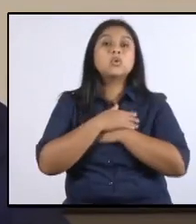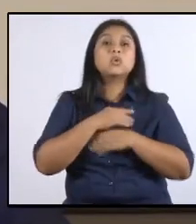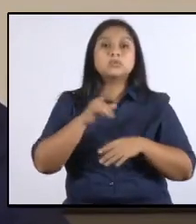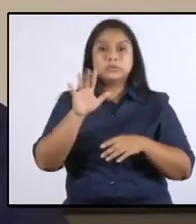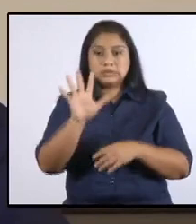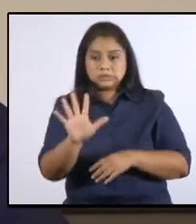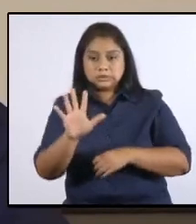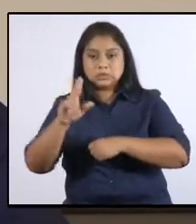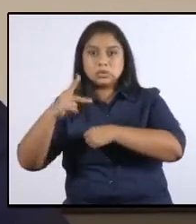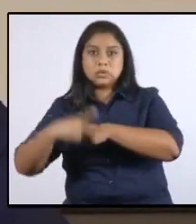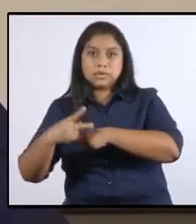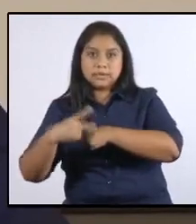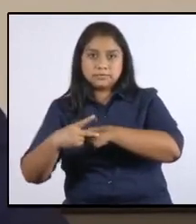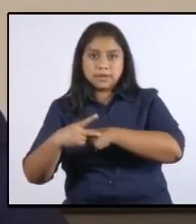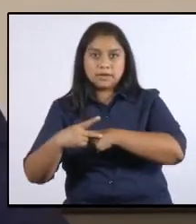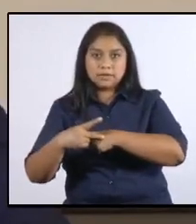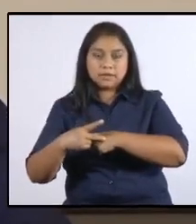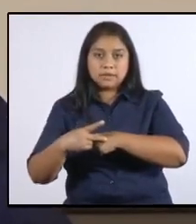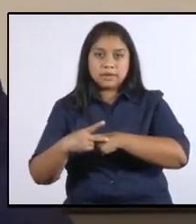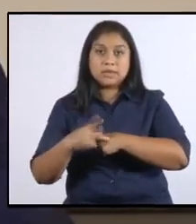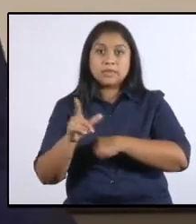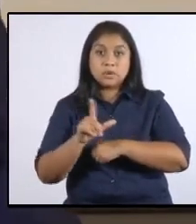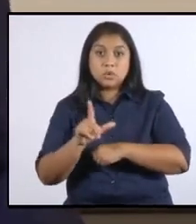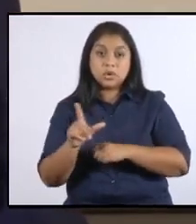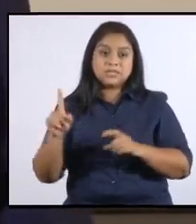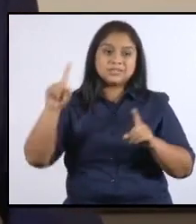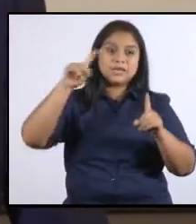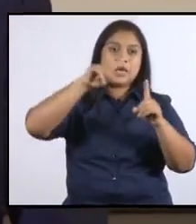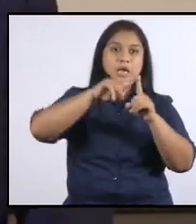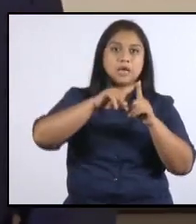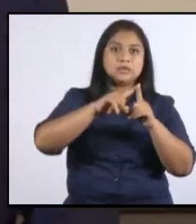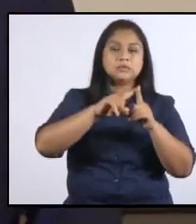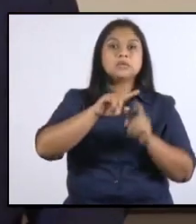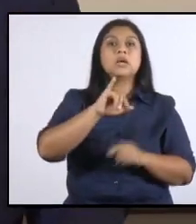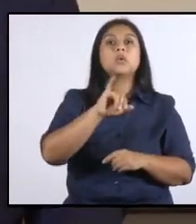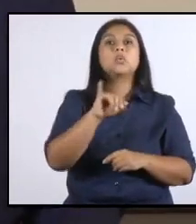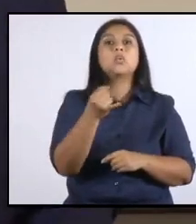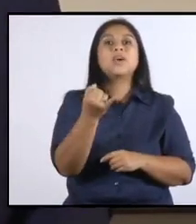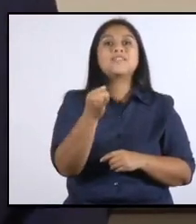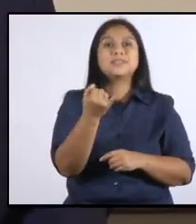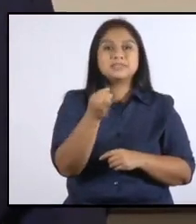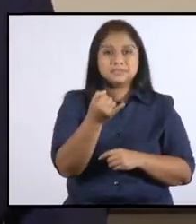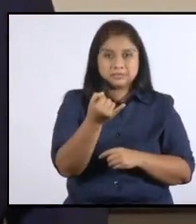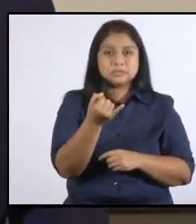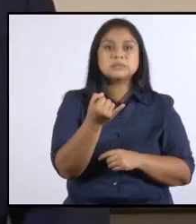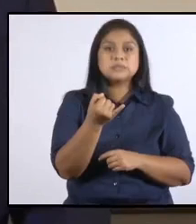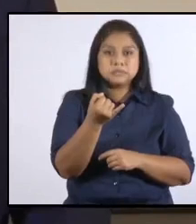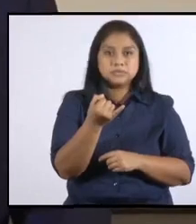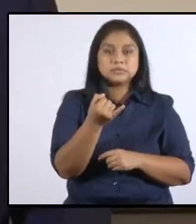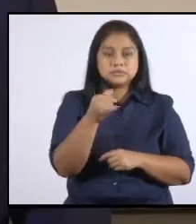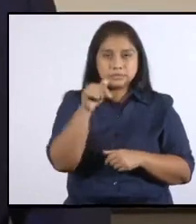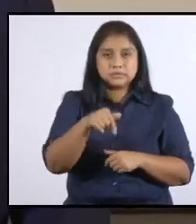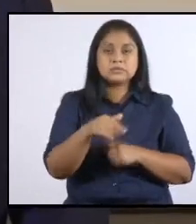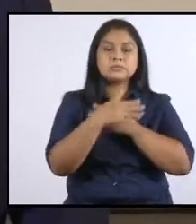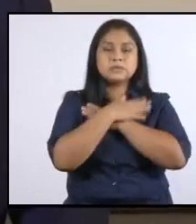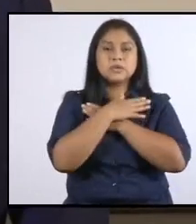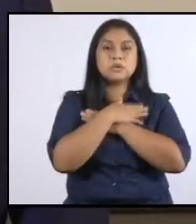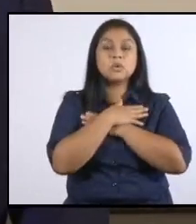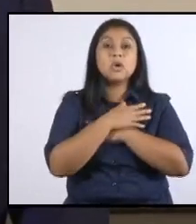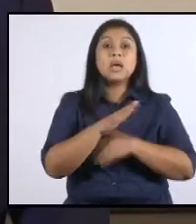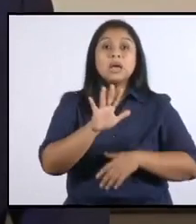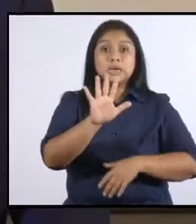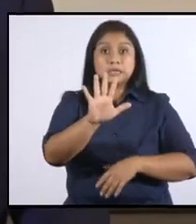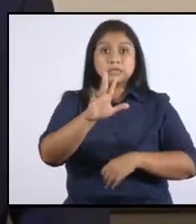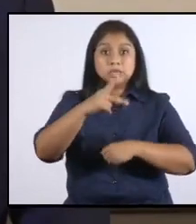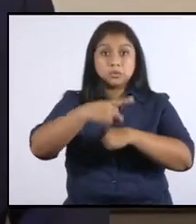5 de la tarde del día lunes hasta el jueves del presente mes. A las 5 de la tarde del jueves